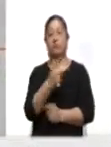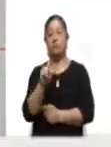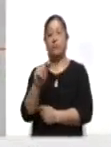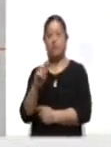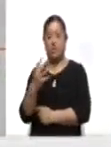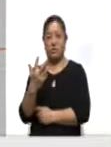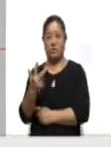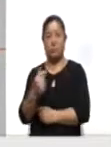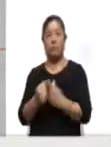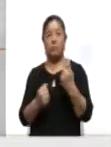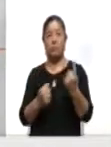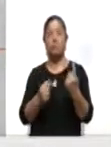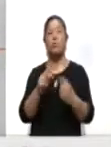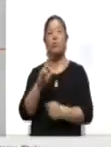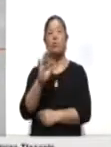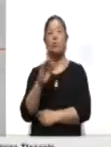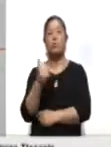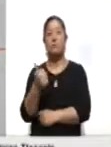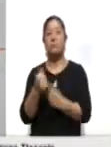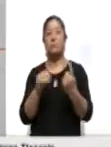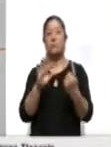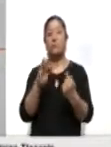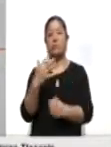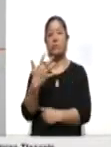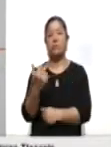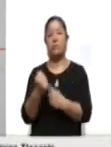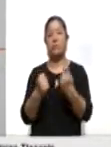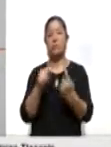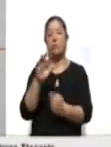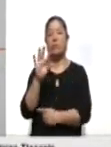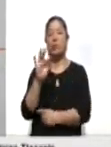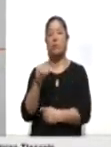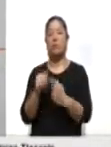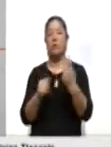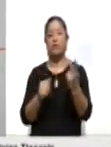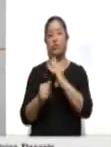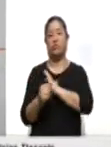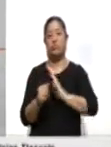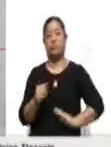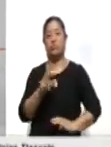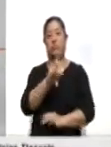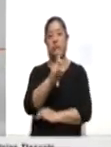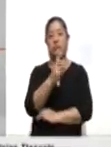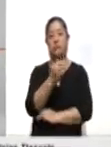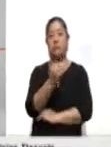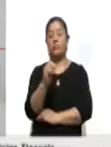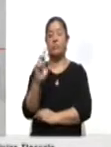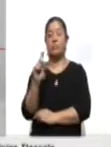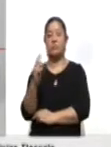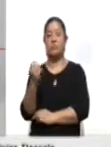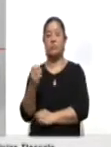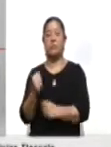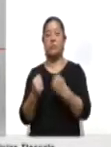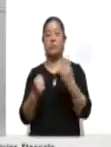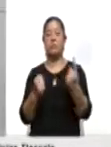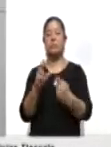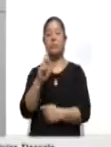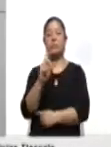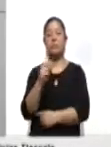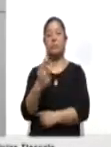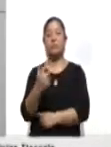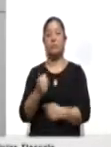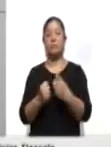Sanctorum 45, Muñoz de Domingo Arenas 40, Santa Polonia Teacalco y Mazatecoxco 39, Españita 38,